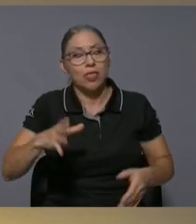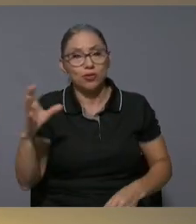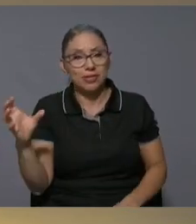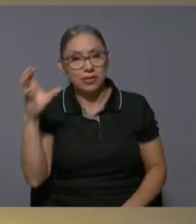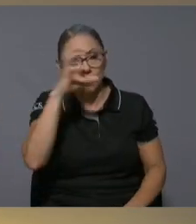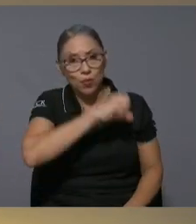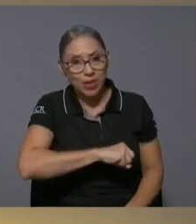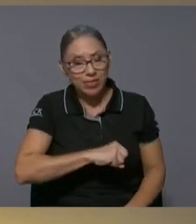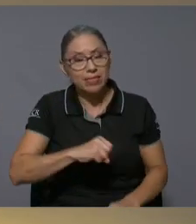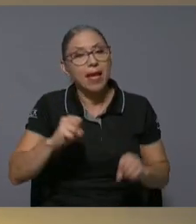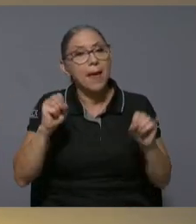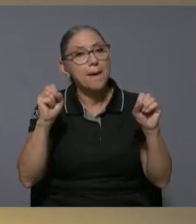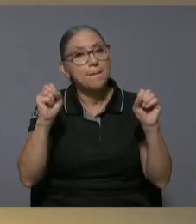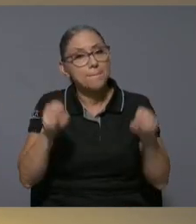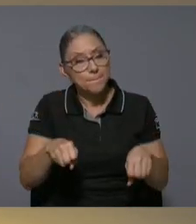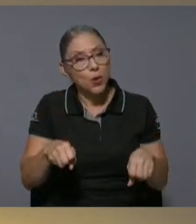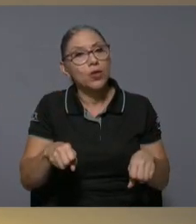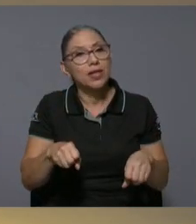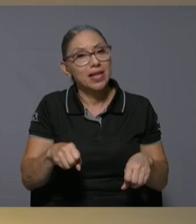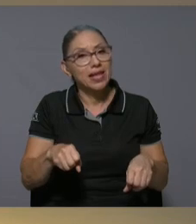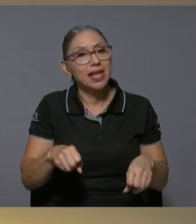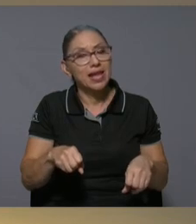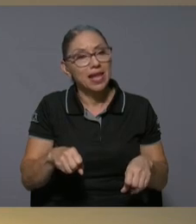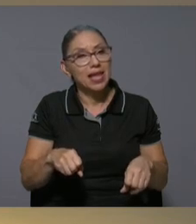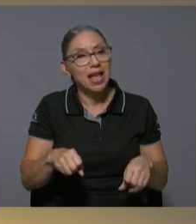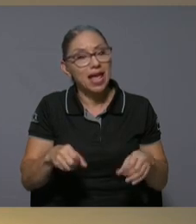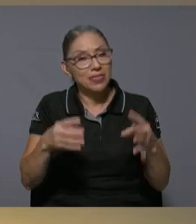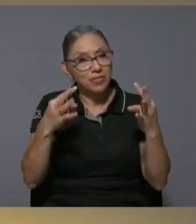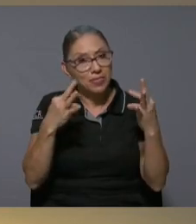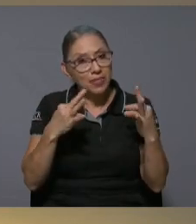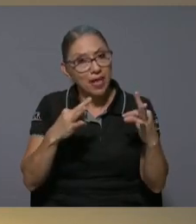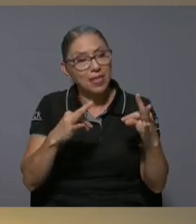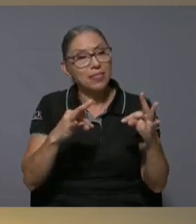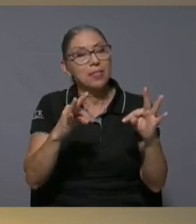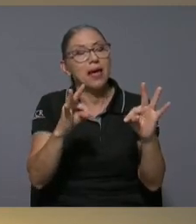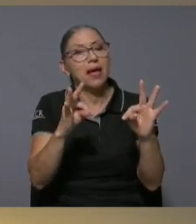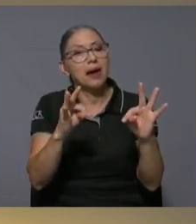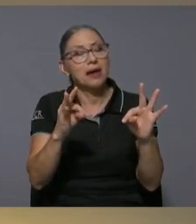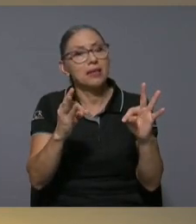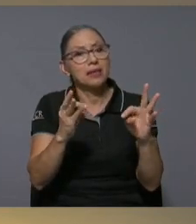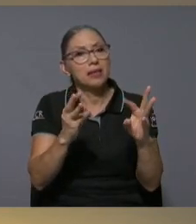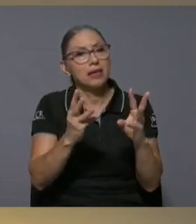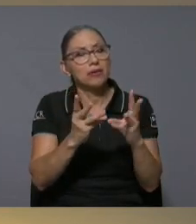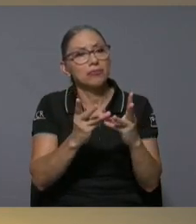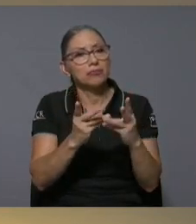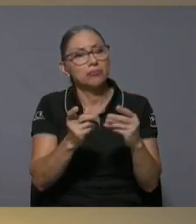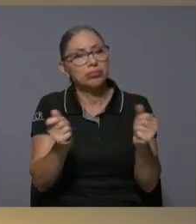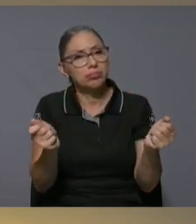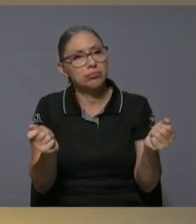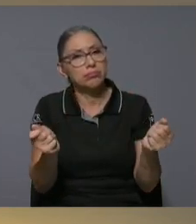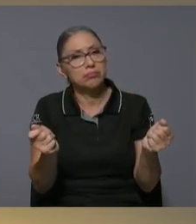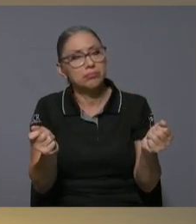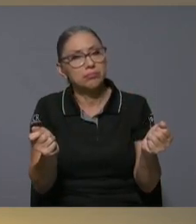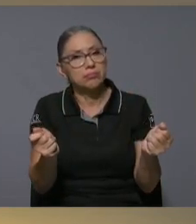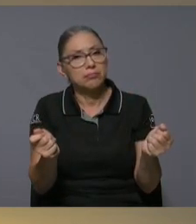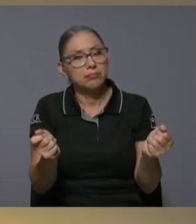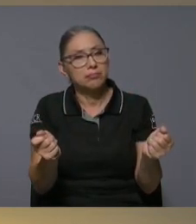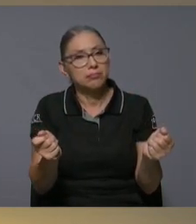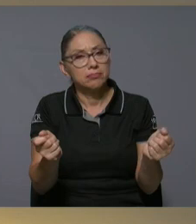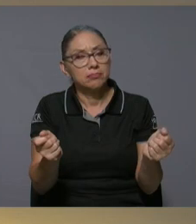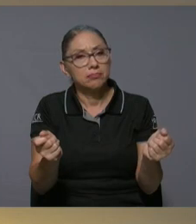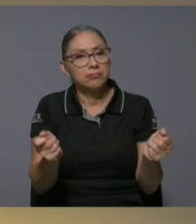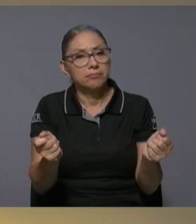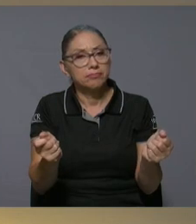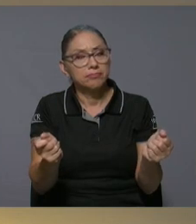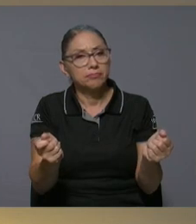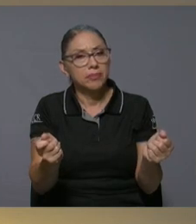podía buscar la cuadratura al círculo o es lo que yo entendí y da la impresión de que de alguna forma